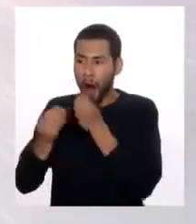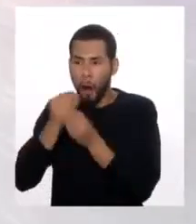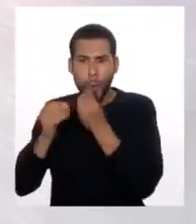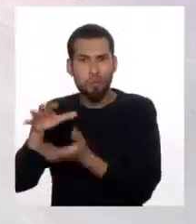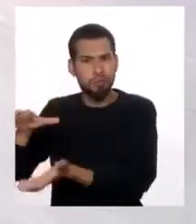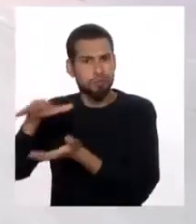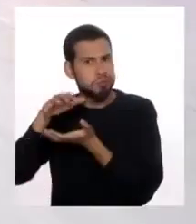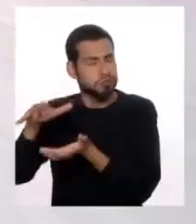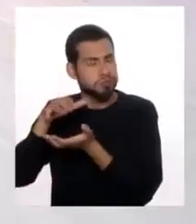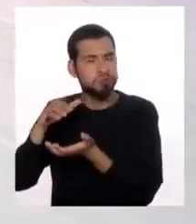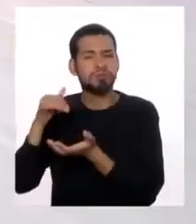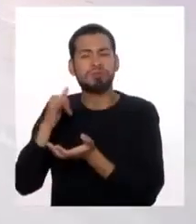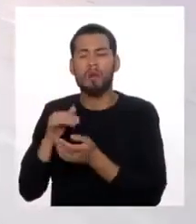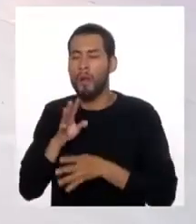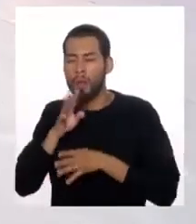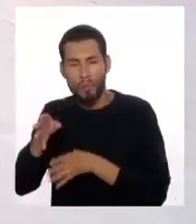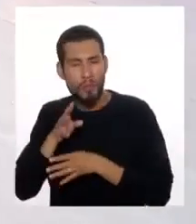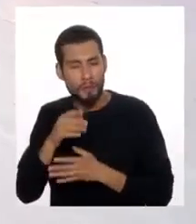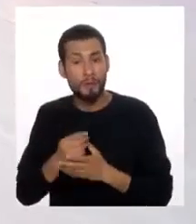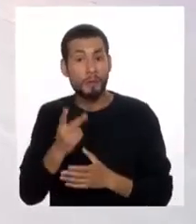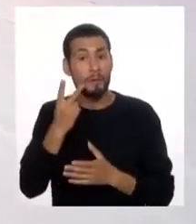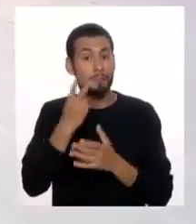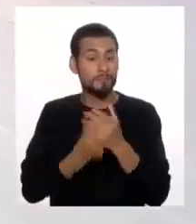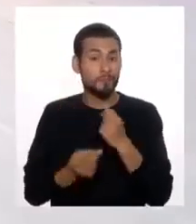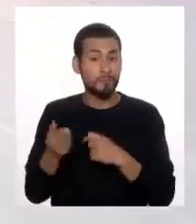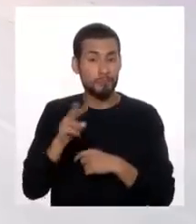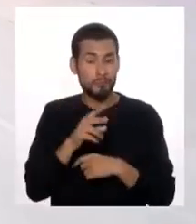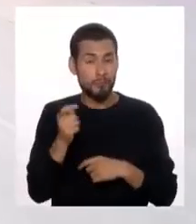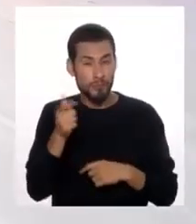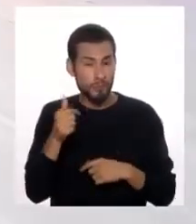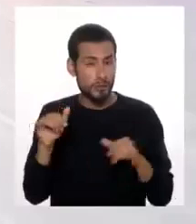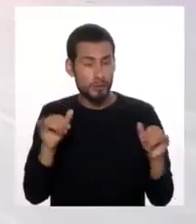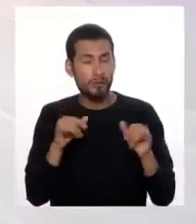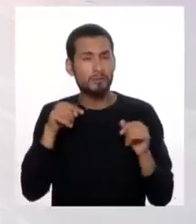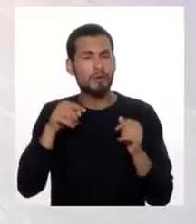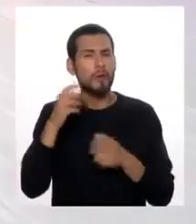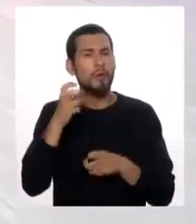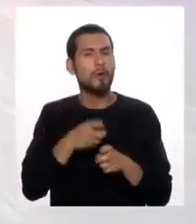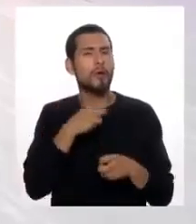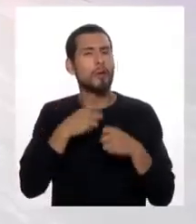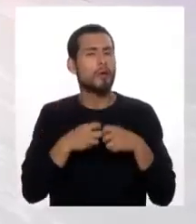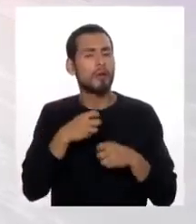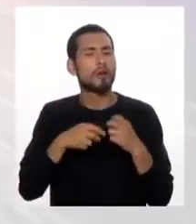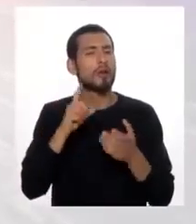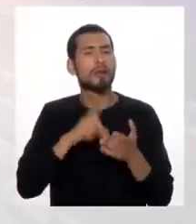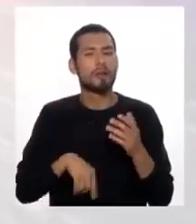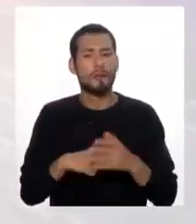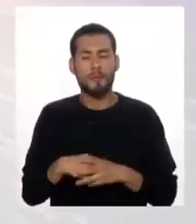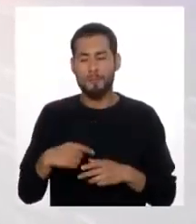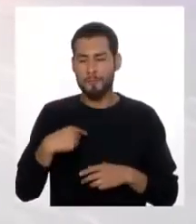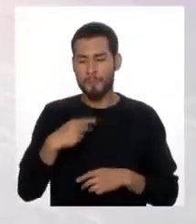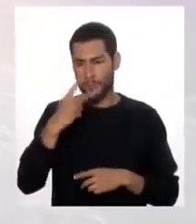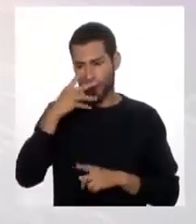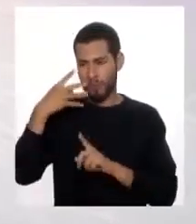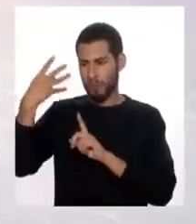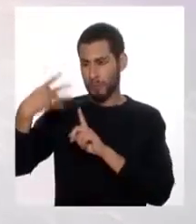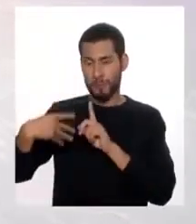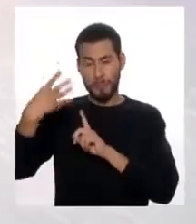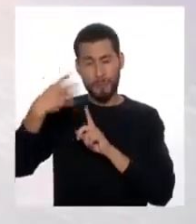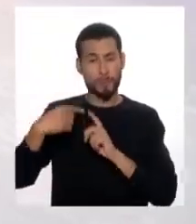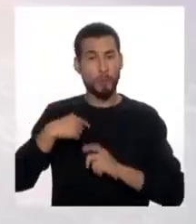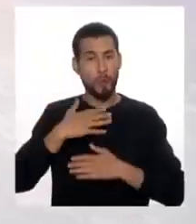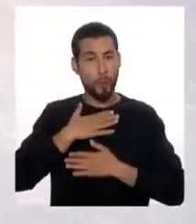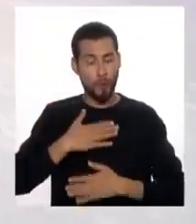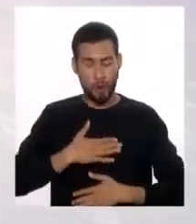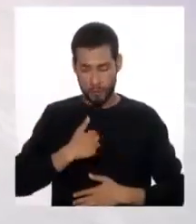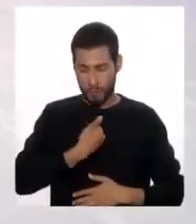atracones. Ambos tienen en común, y este es el núcleo del problema, la distorsión de imagen corporal. La distorsión de imagen